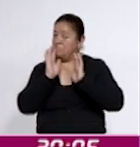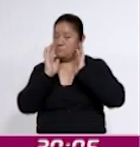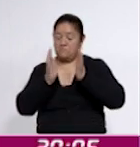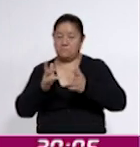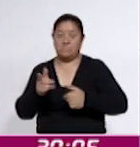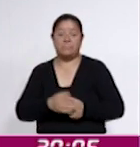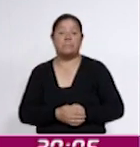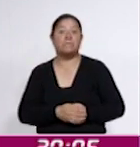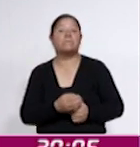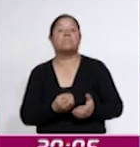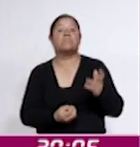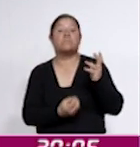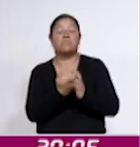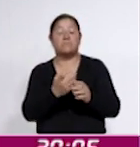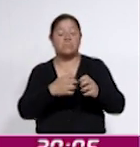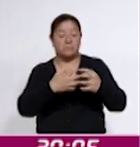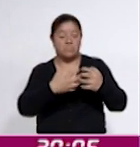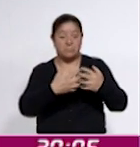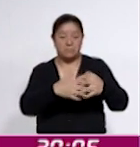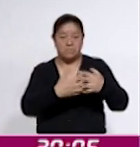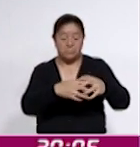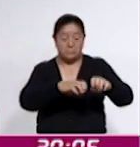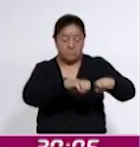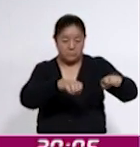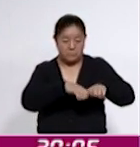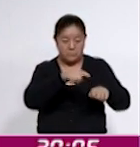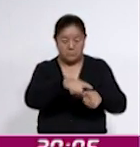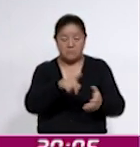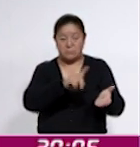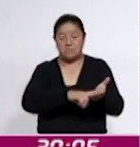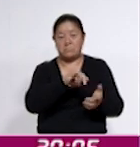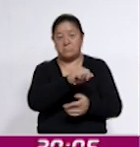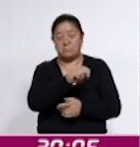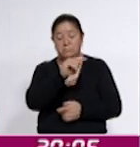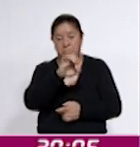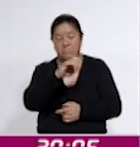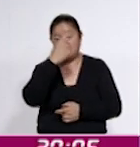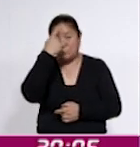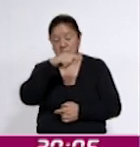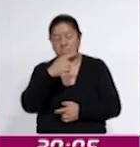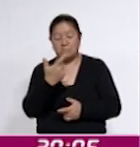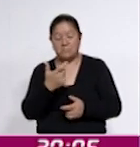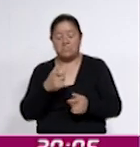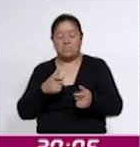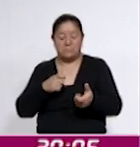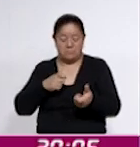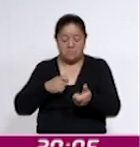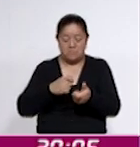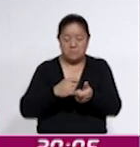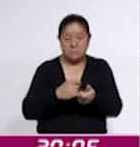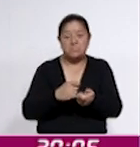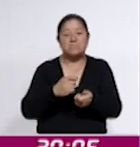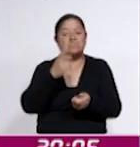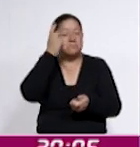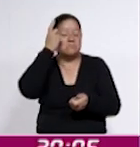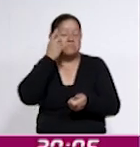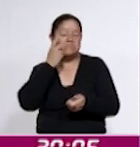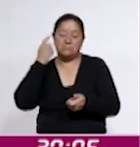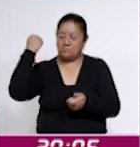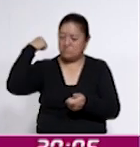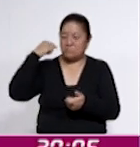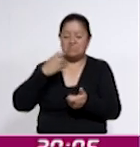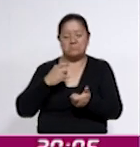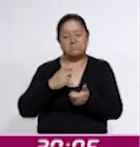ya son del Issste, de los equipos públicos de anestesia. Felicitaciones a todo el equipo